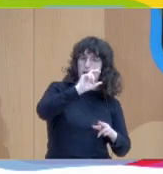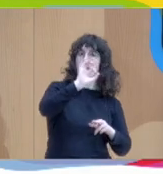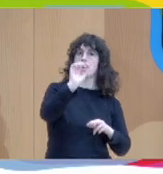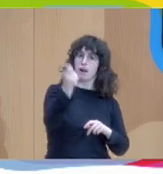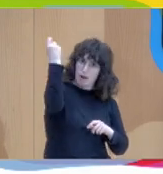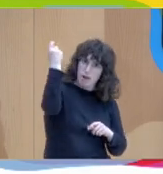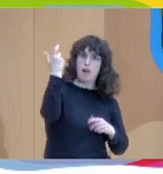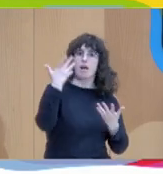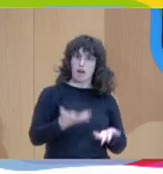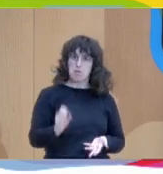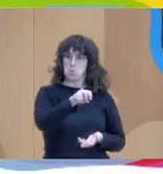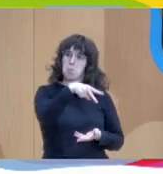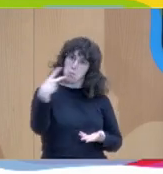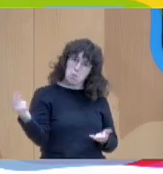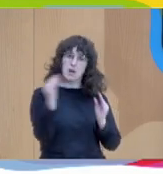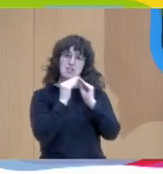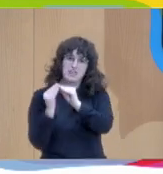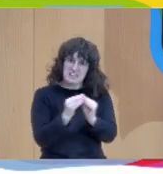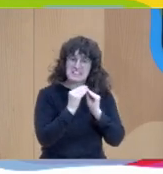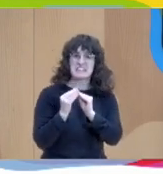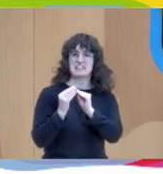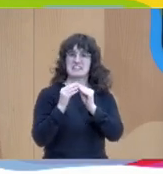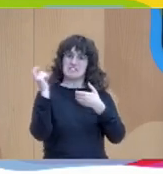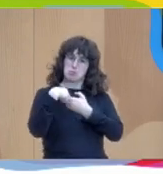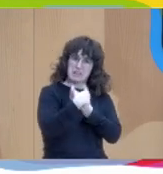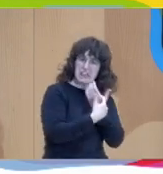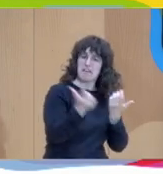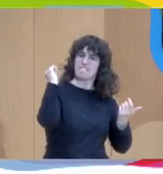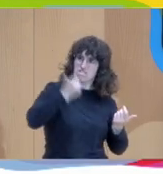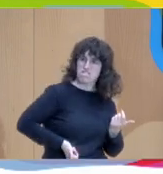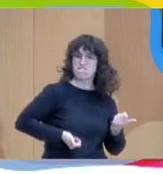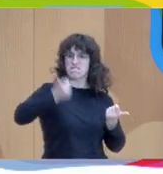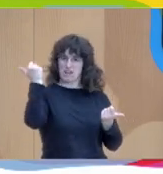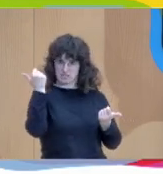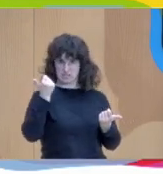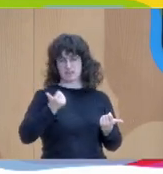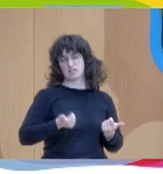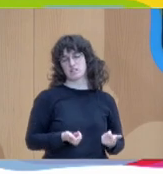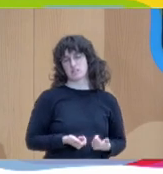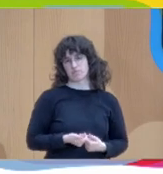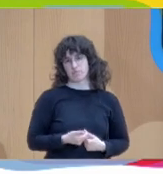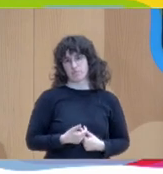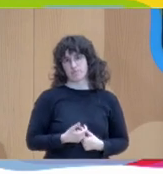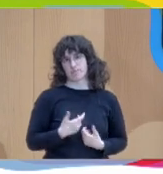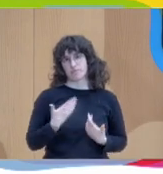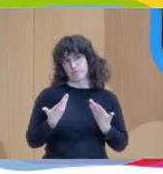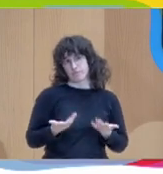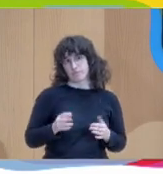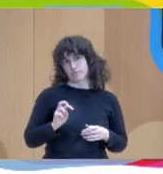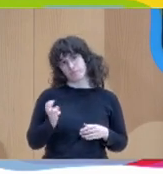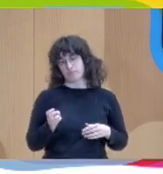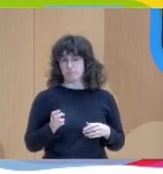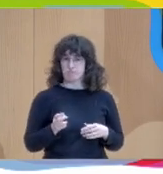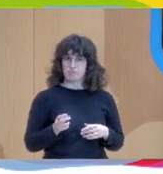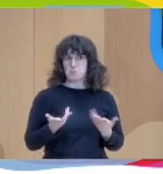participativos y más ricos y luego pues la aportación que puede tener esto